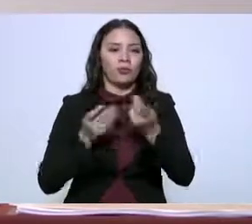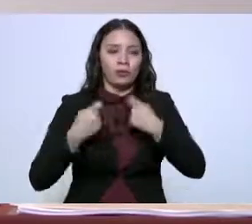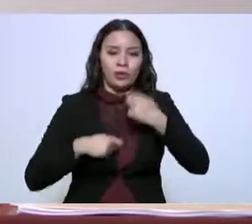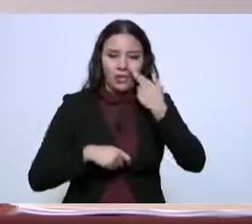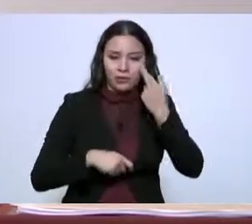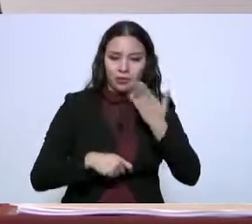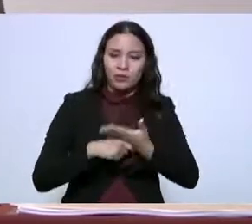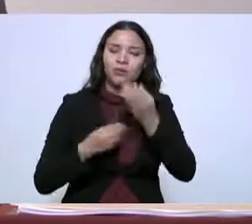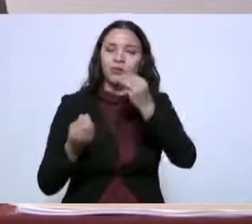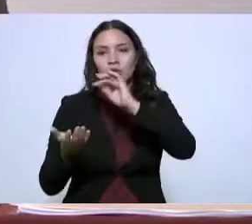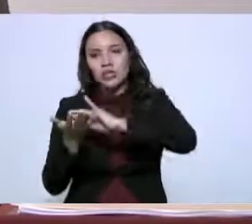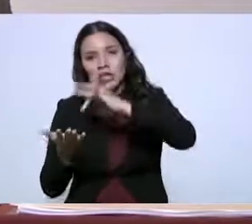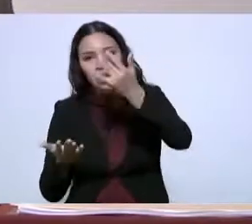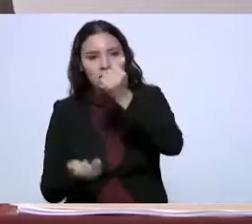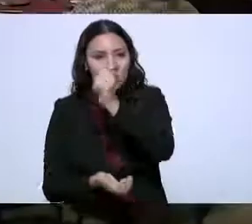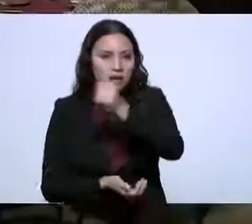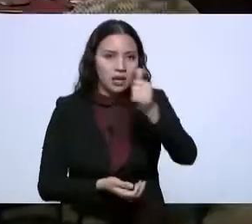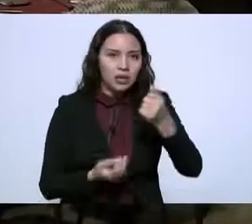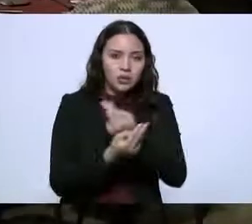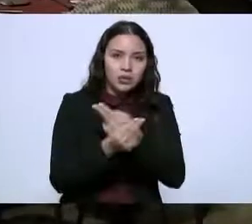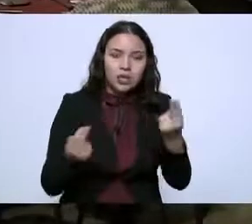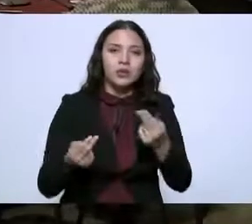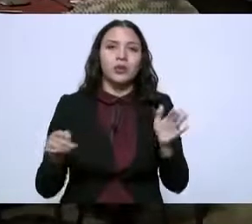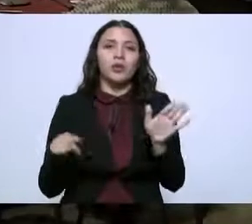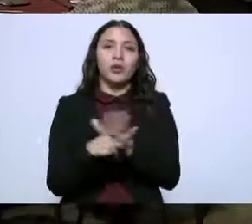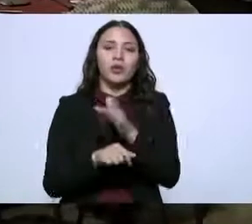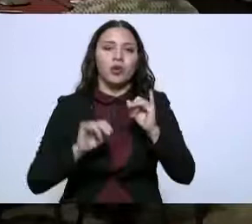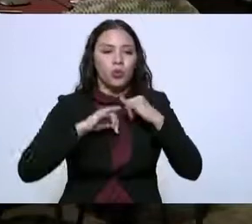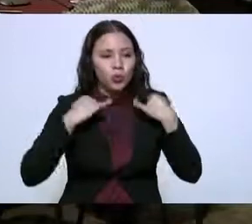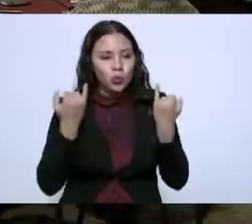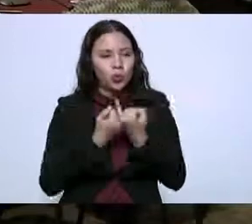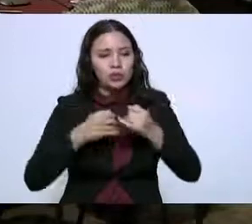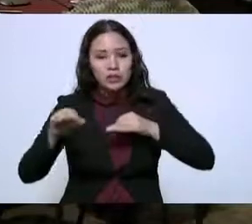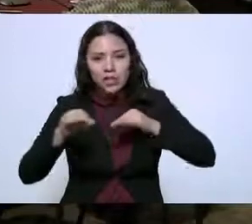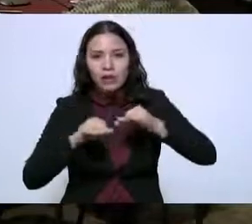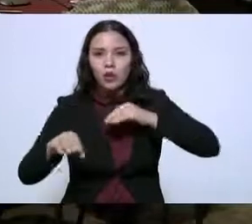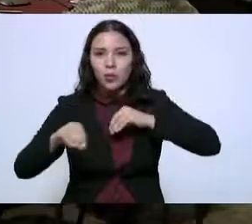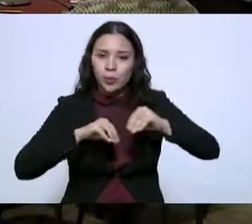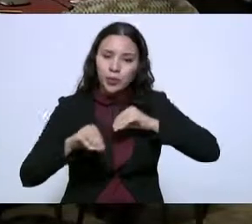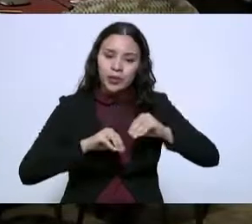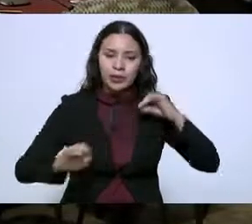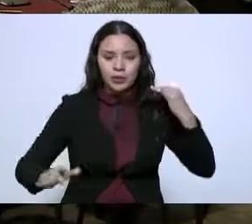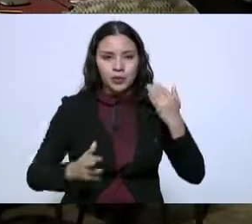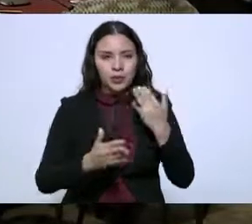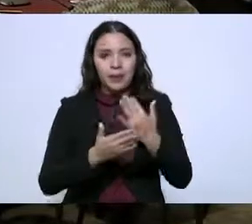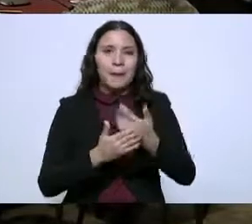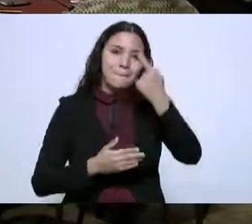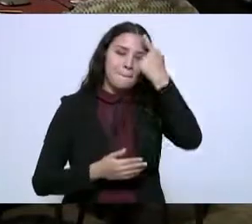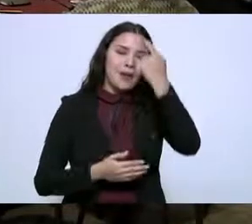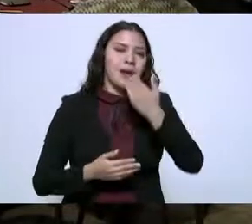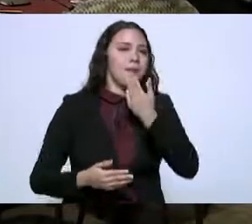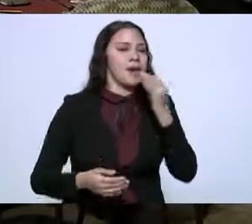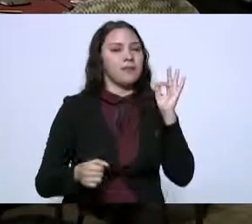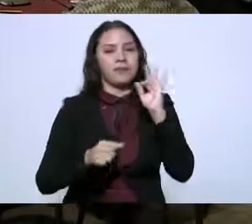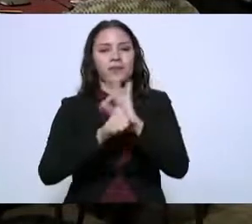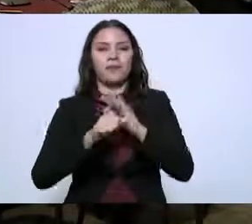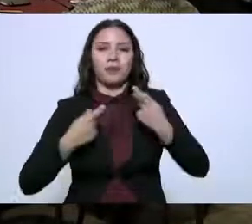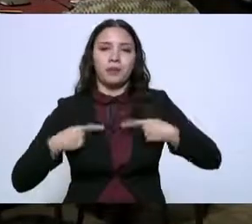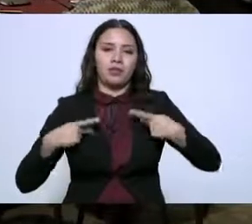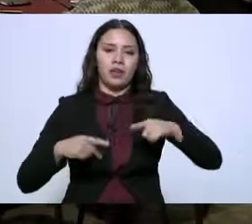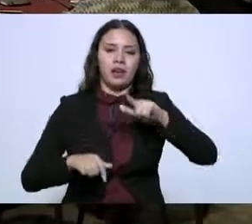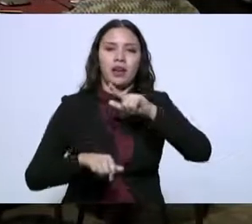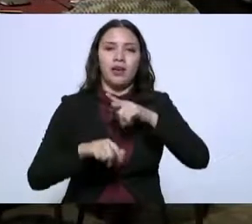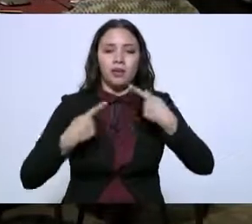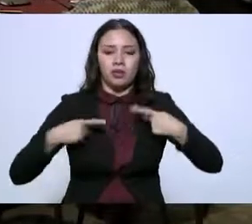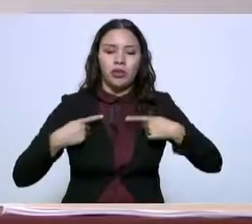y extenderles un agradecimiento por todas las acciones y el pendiente que han tenido del bienestar de los tamaulipecos y las